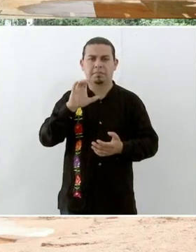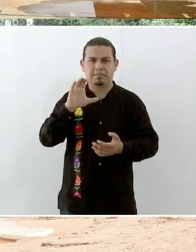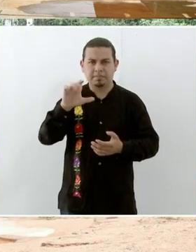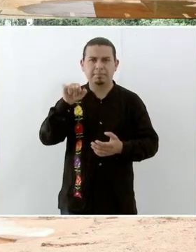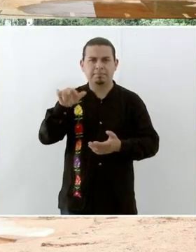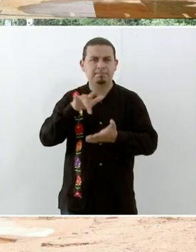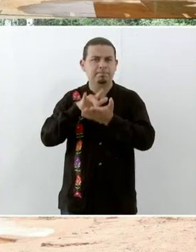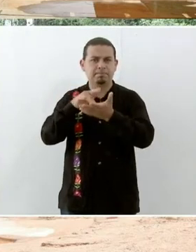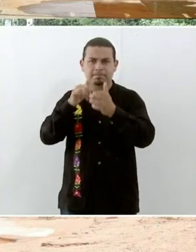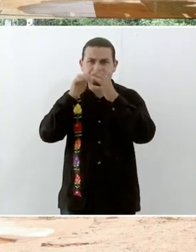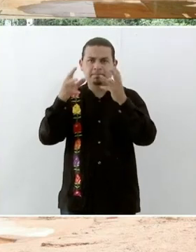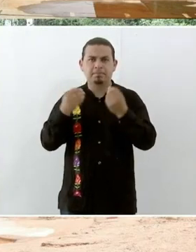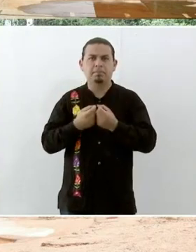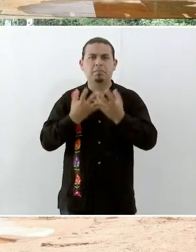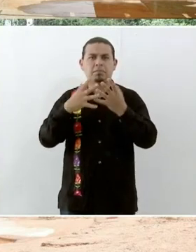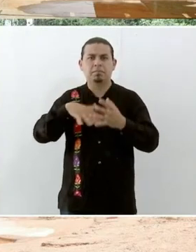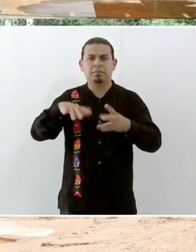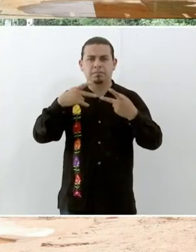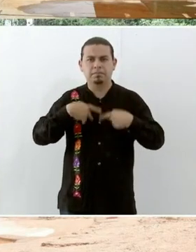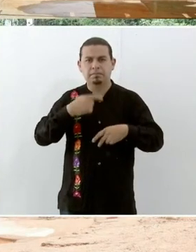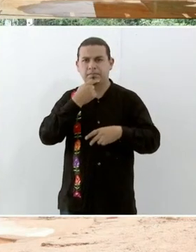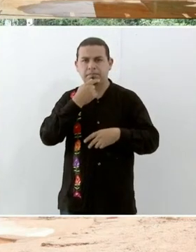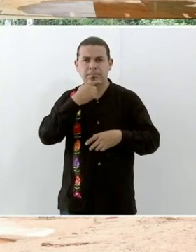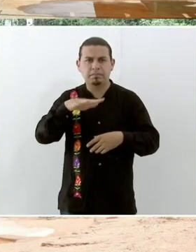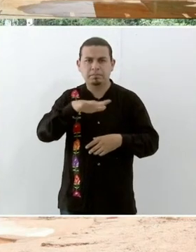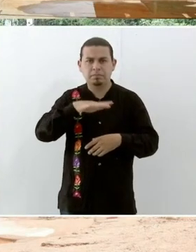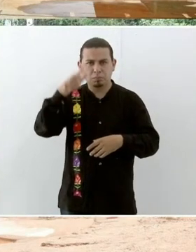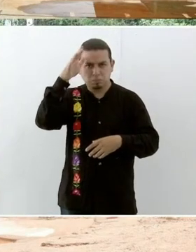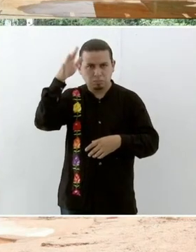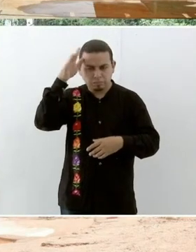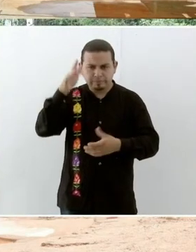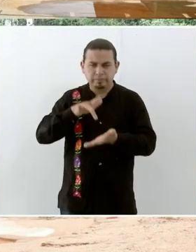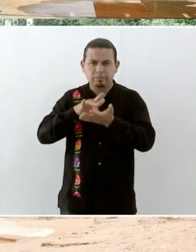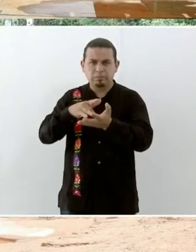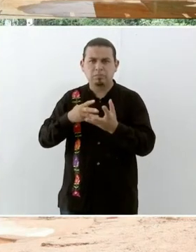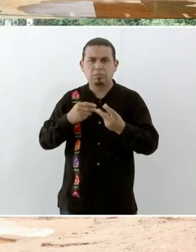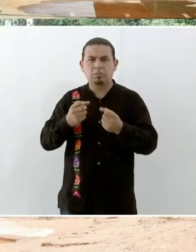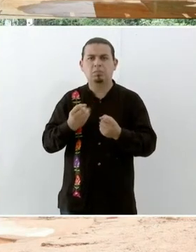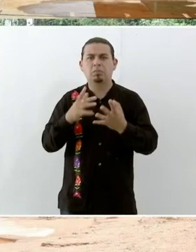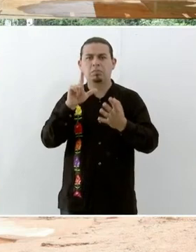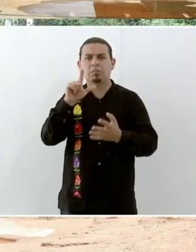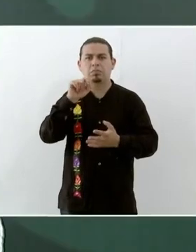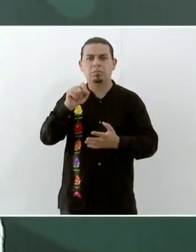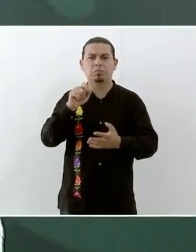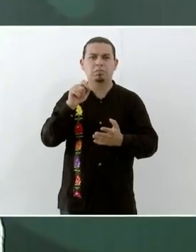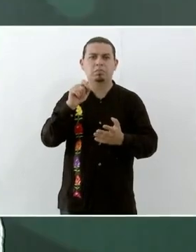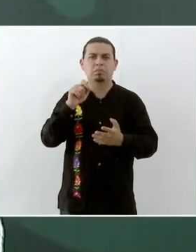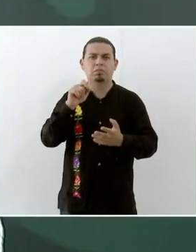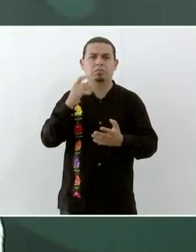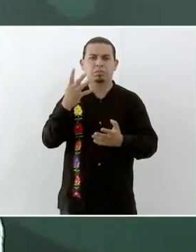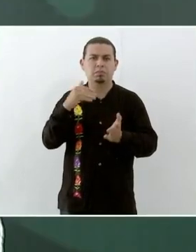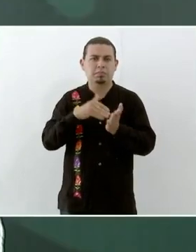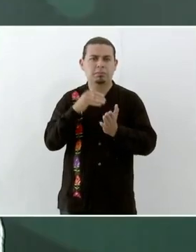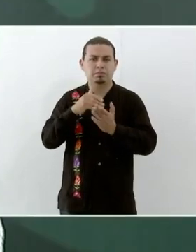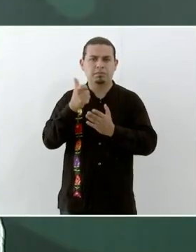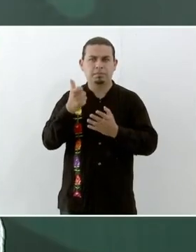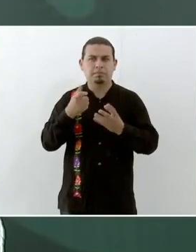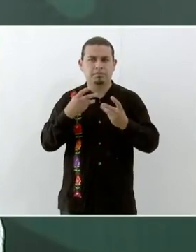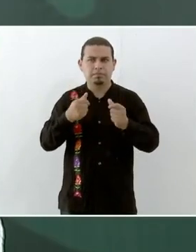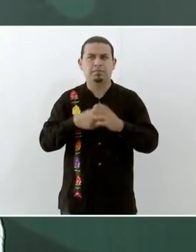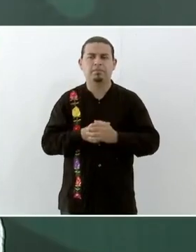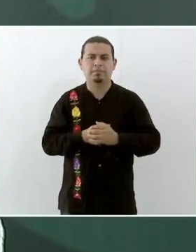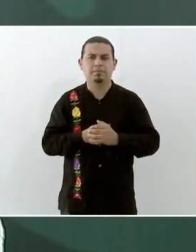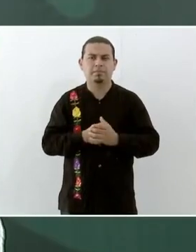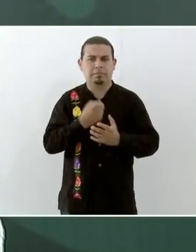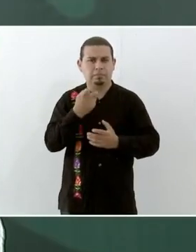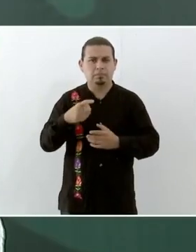atienden a poco más de 100 niñas y niños zapotecos con una inversión de 17.4 millones de pesos. van a